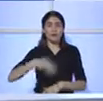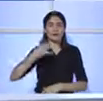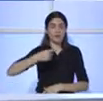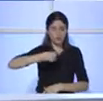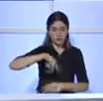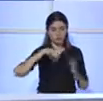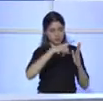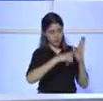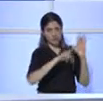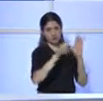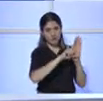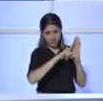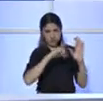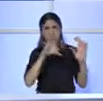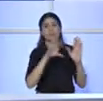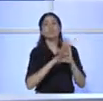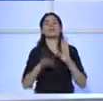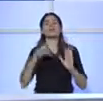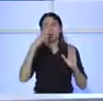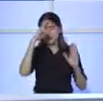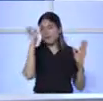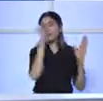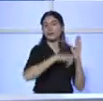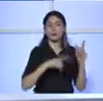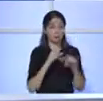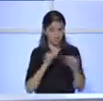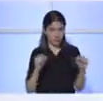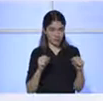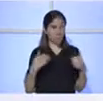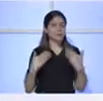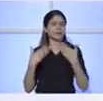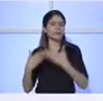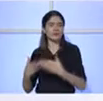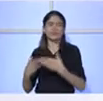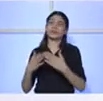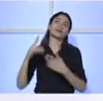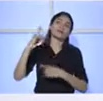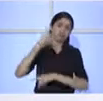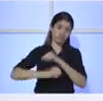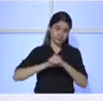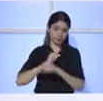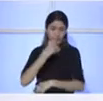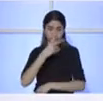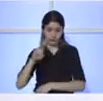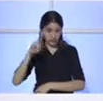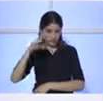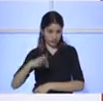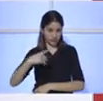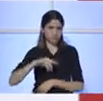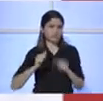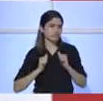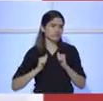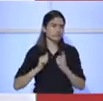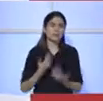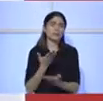presupuesto y hay una sanción también. Totalmente. ¿Qué se viene para el 2019 en materia de coordinación con los demás sectores de entidades públicas,